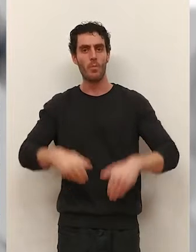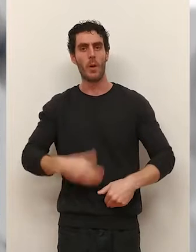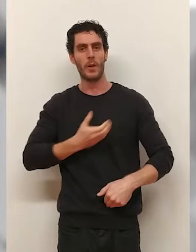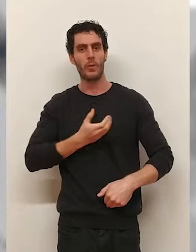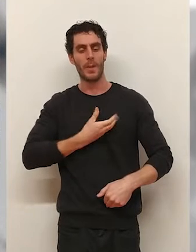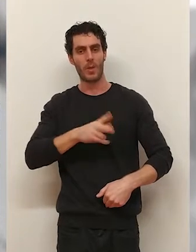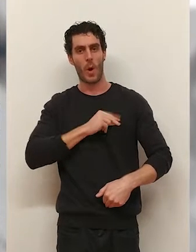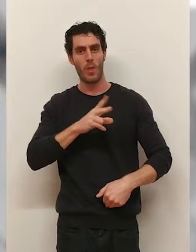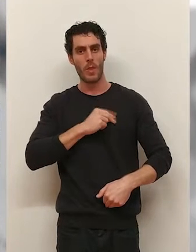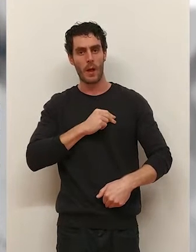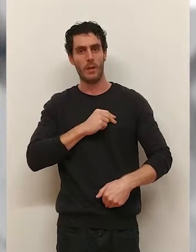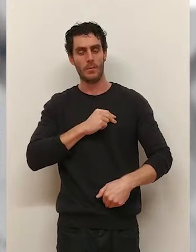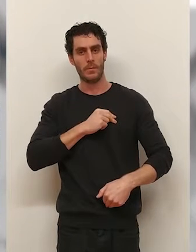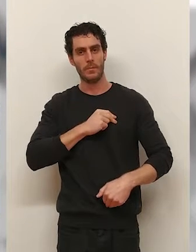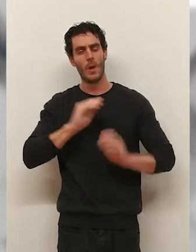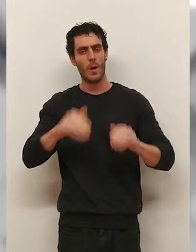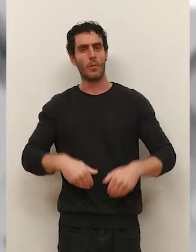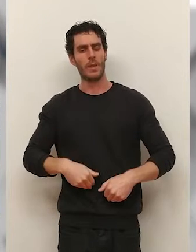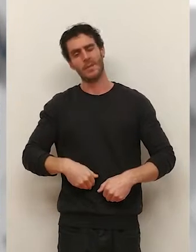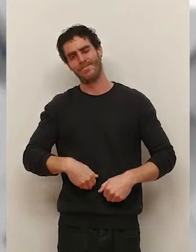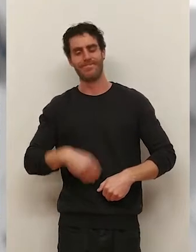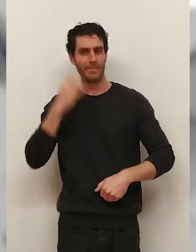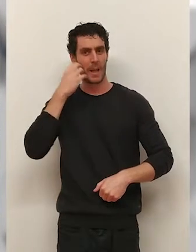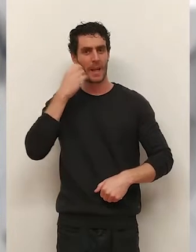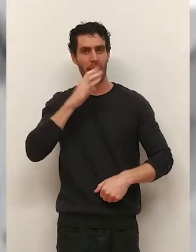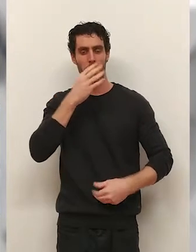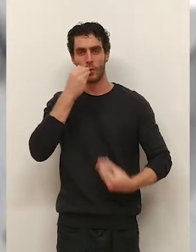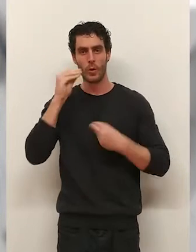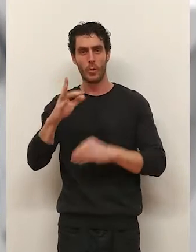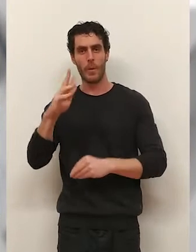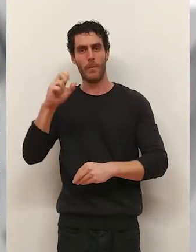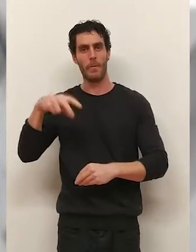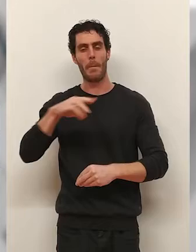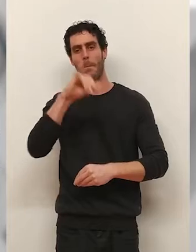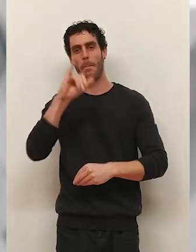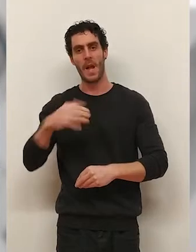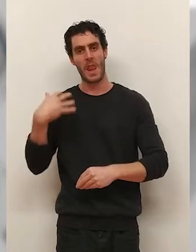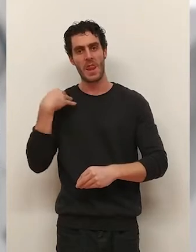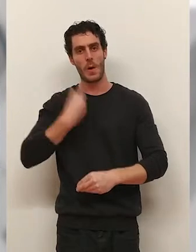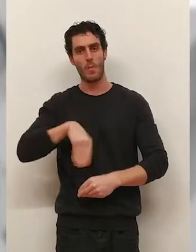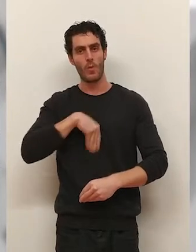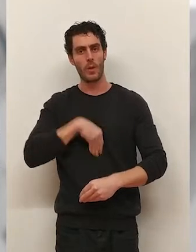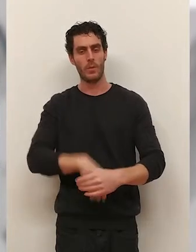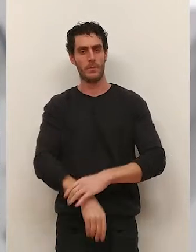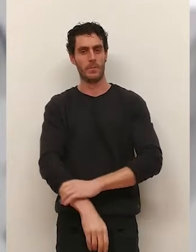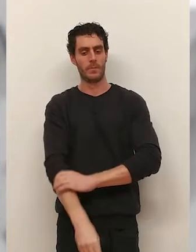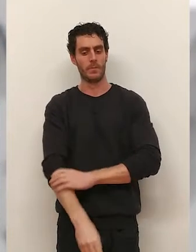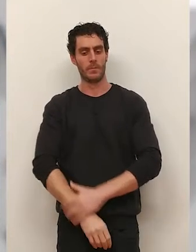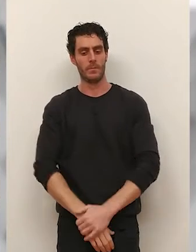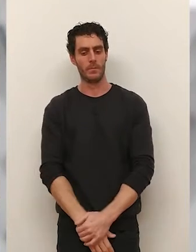ayuntamiento como concejal. Una vuelta agridulce, ya que sustituye a Fran Pérez, recientemente fallecido.